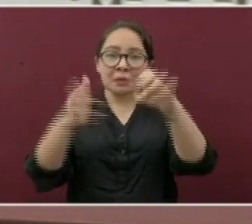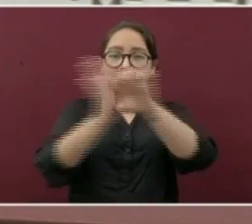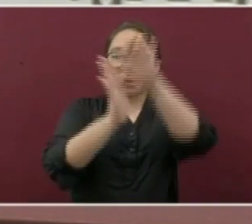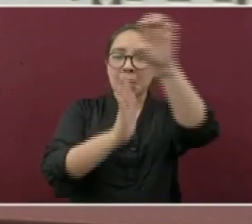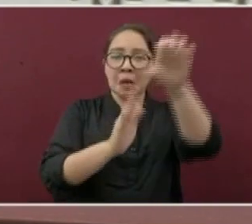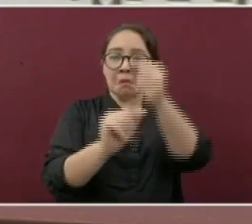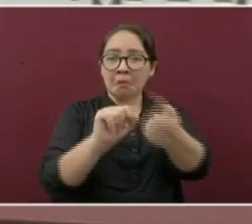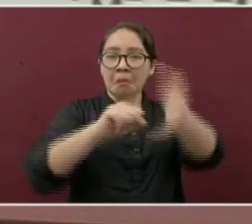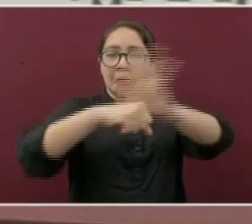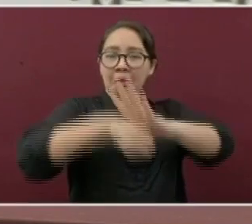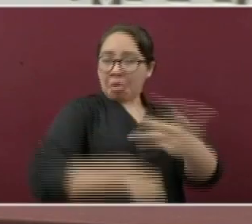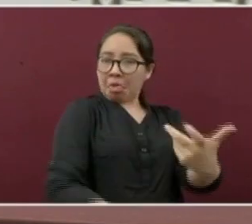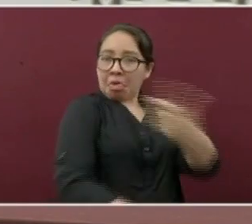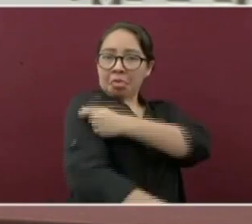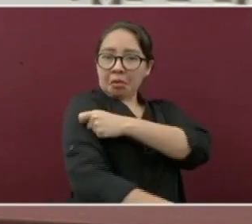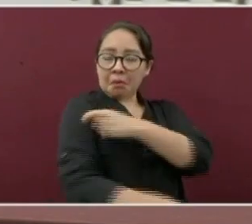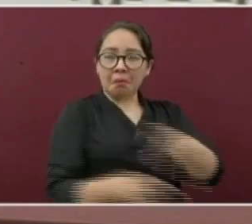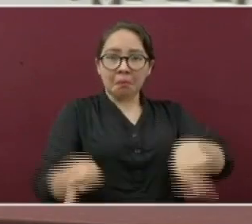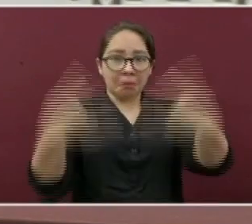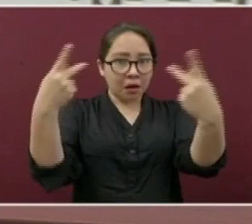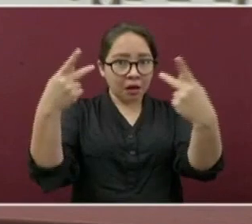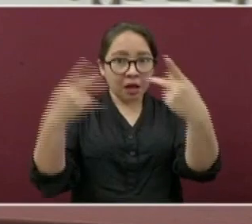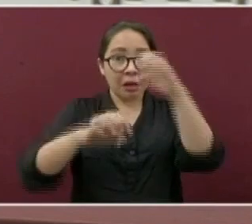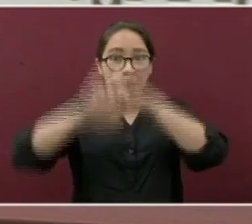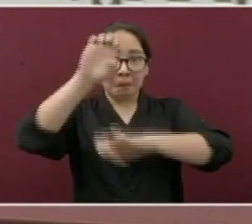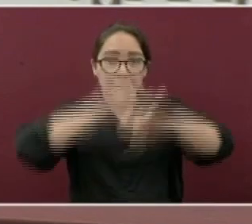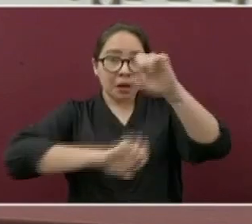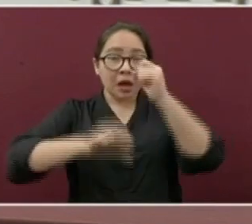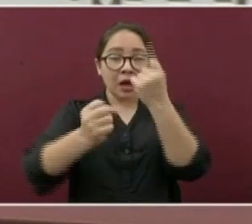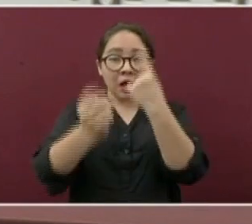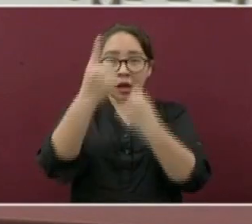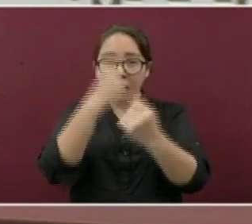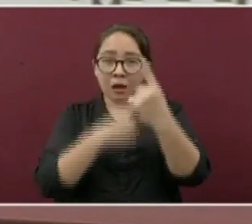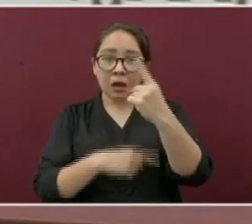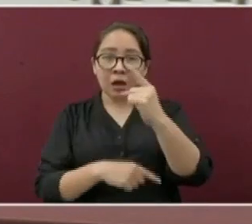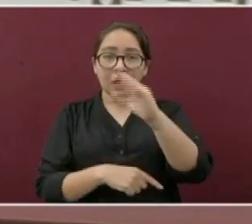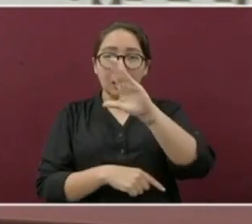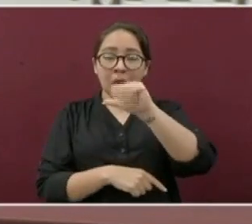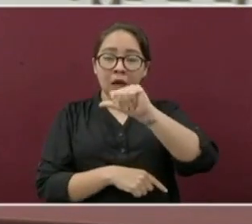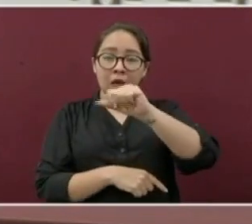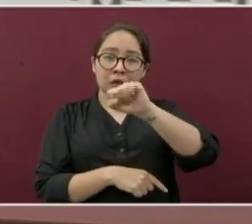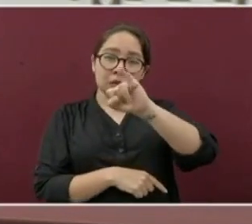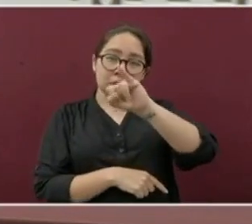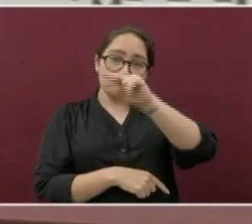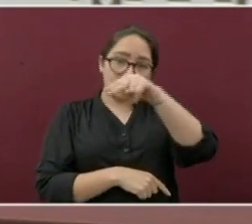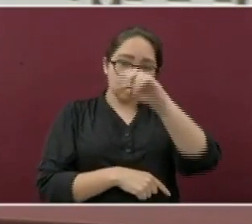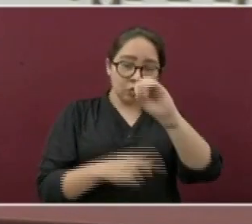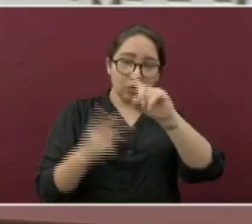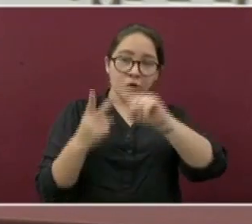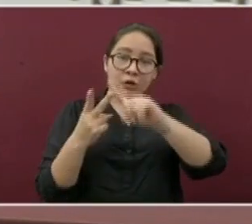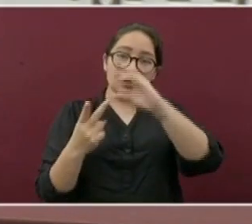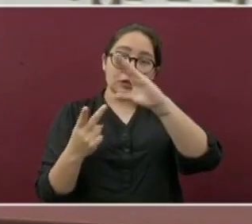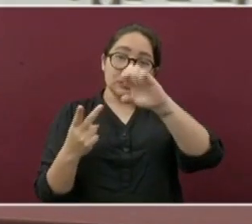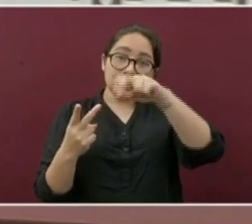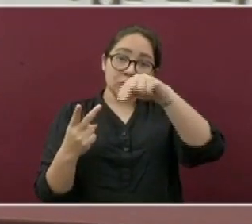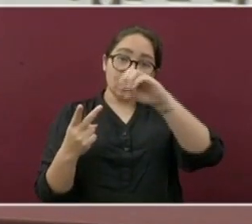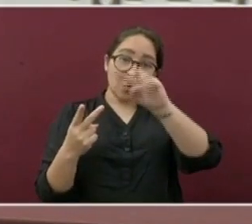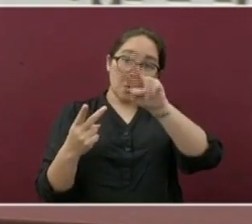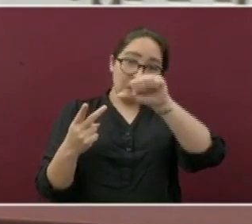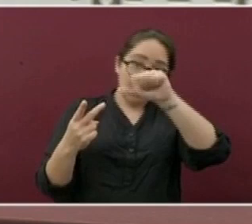contra COVID-19 de las empresas CanSino, Sinopharma y Sinovac,